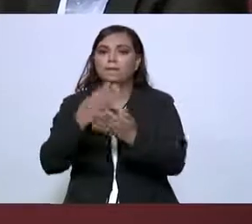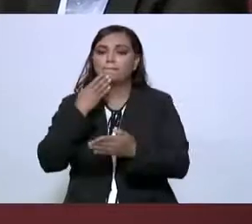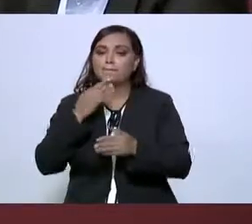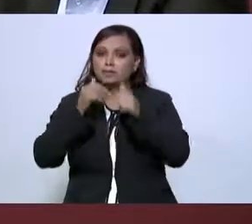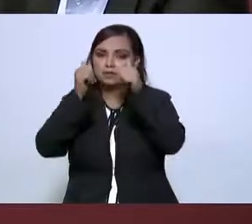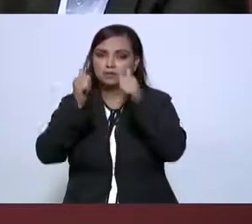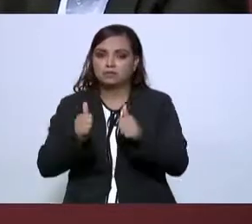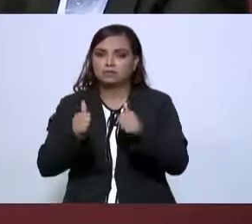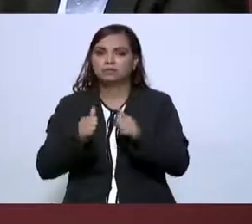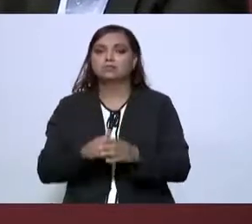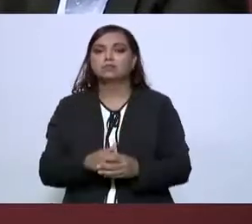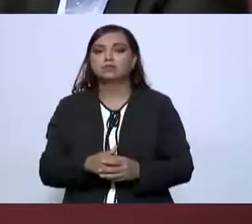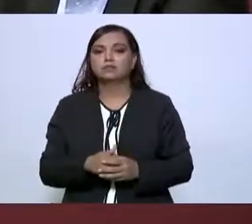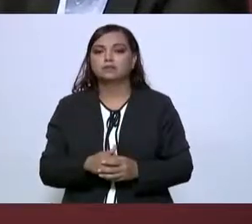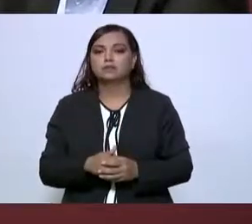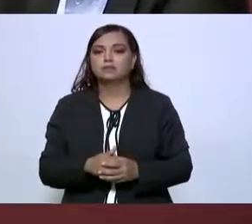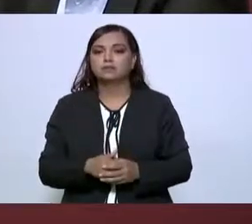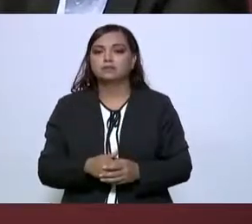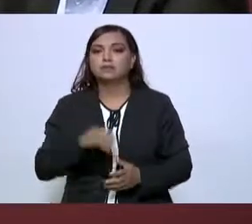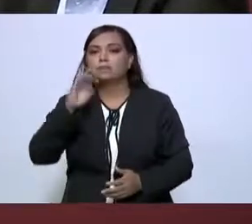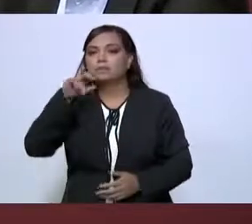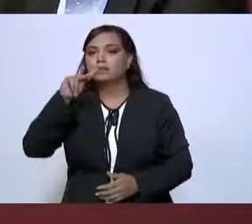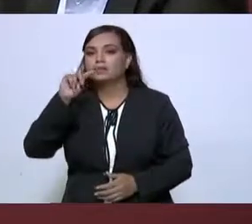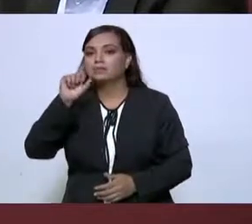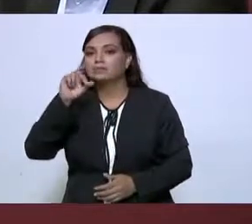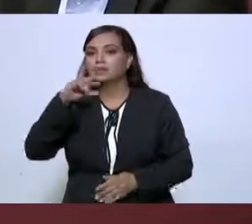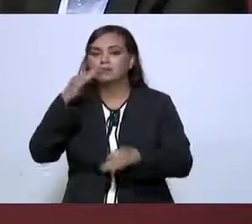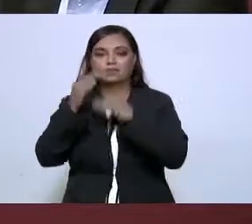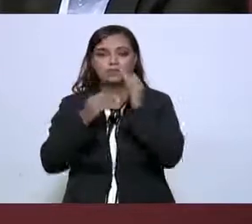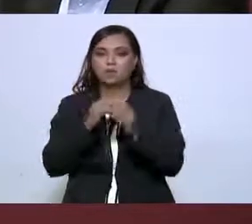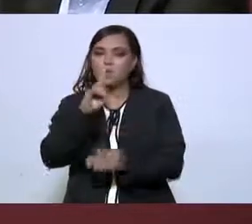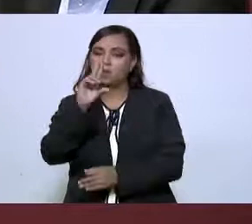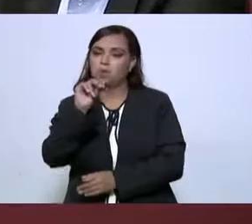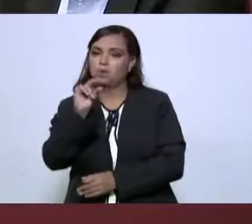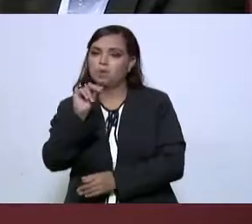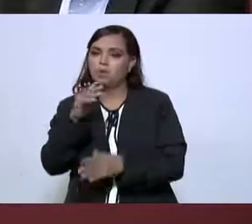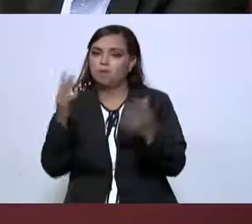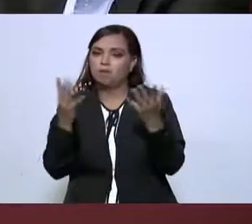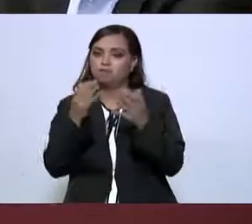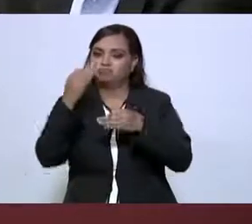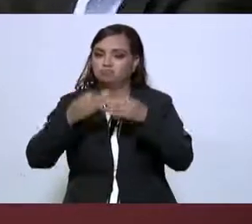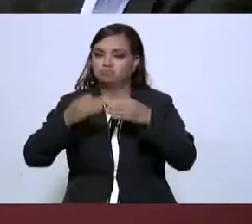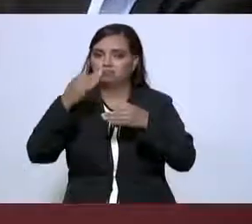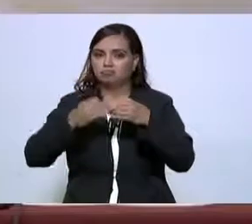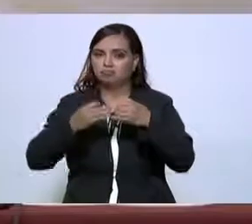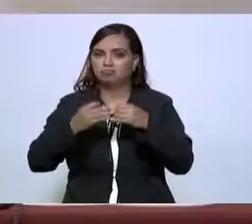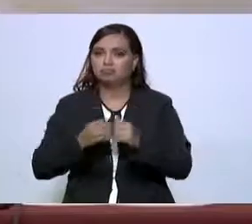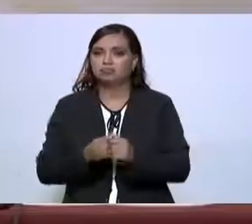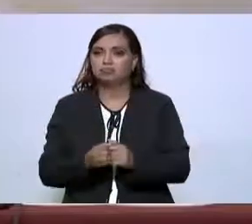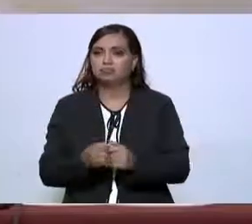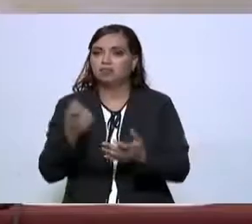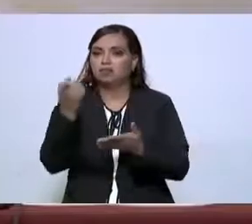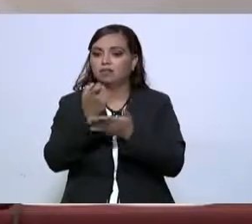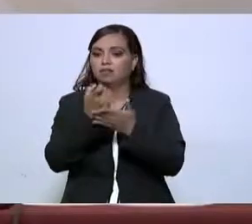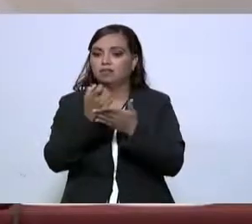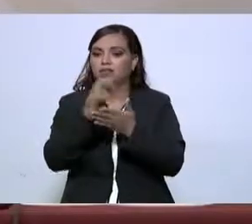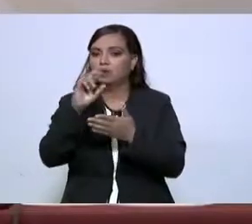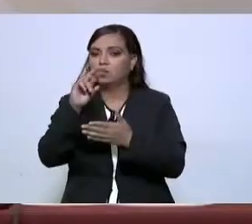No van a faltar los recursos